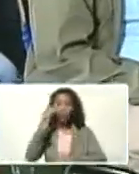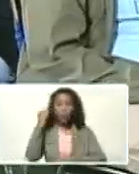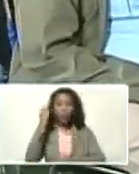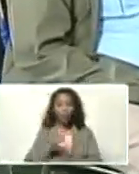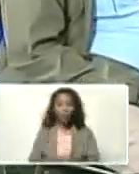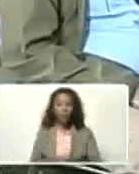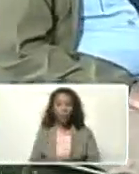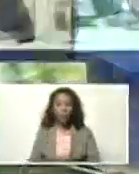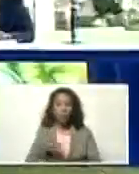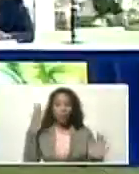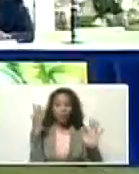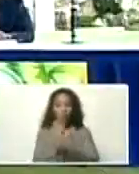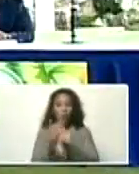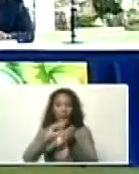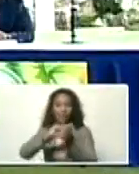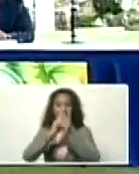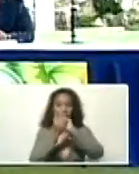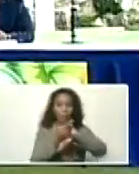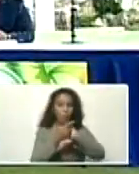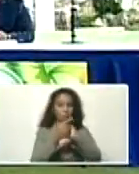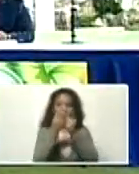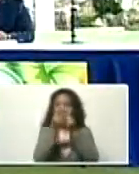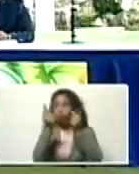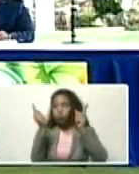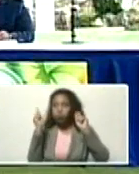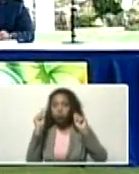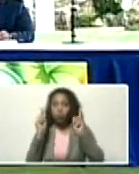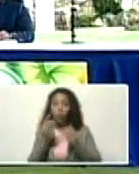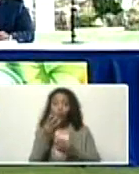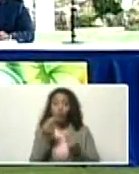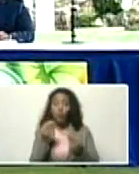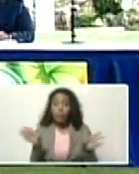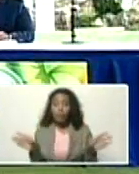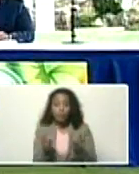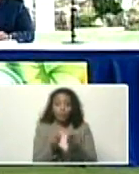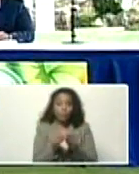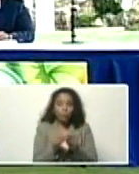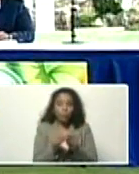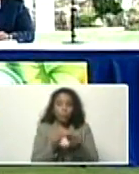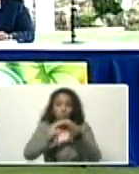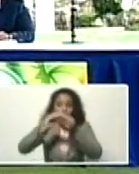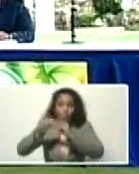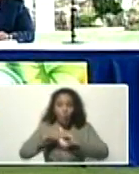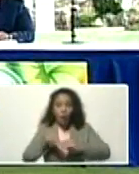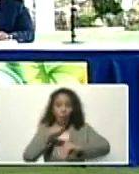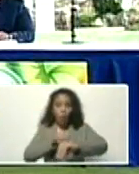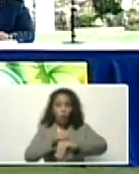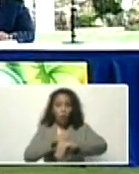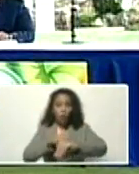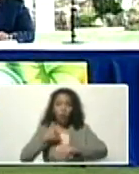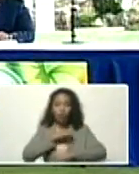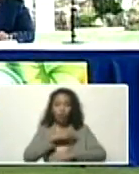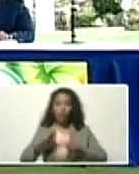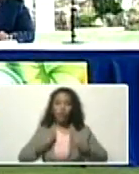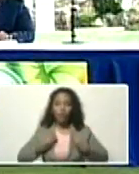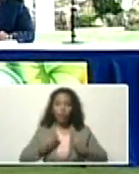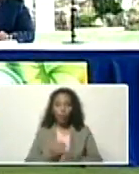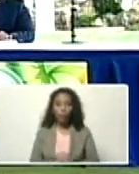sobre el cambio climático muy ajustado a los tiempos que estamos viviendo.